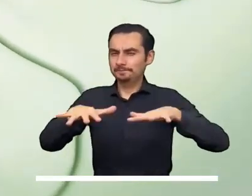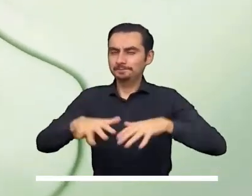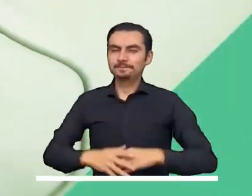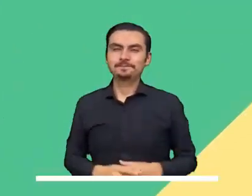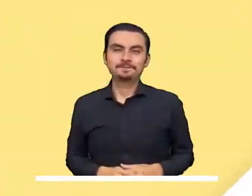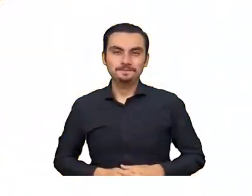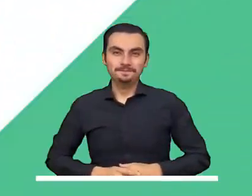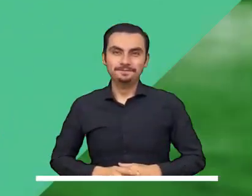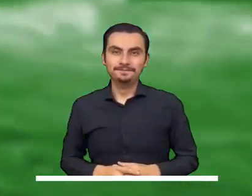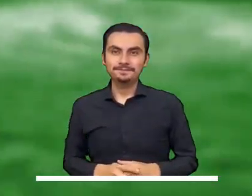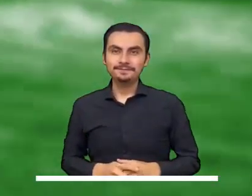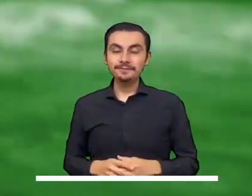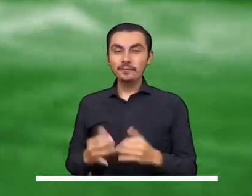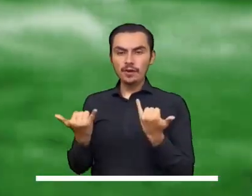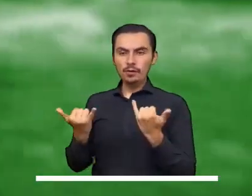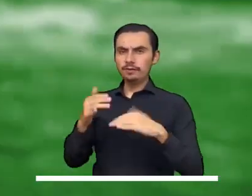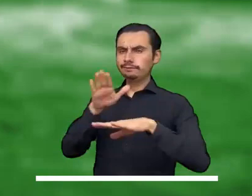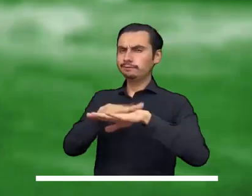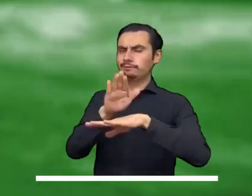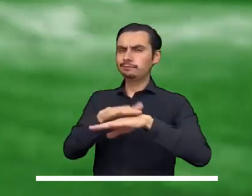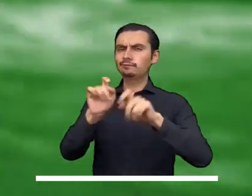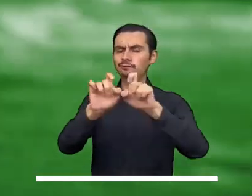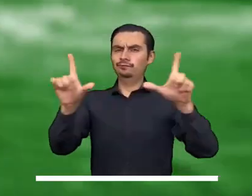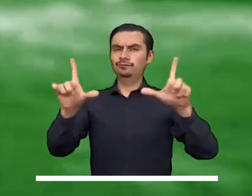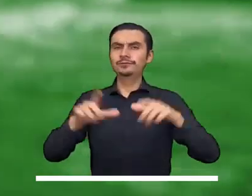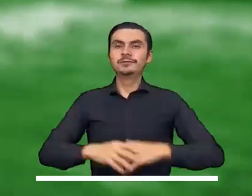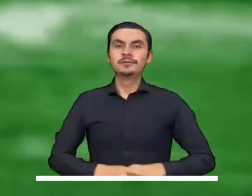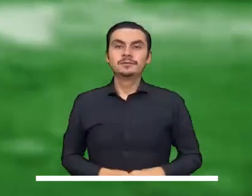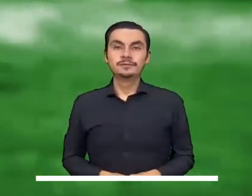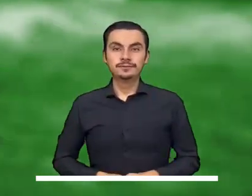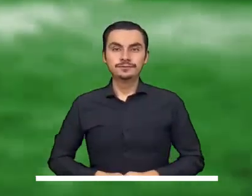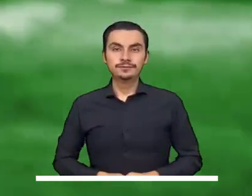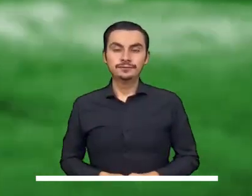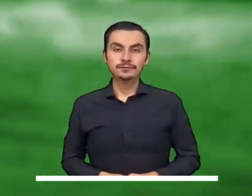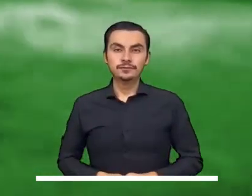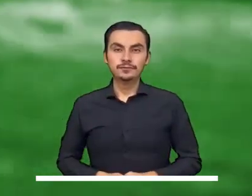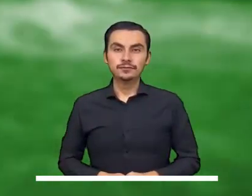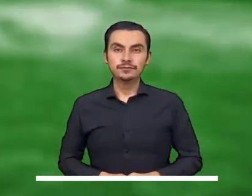A continuación, les presentamos las alertas que se encuentran activas.